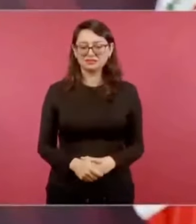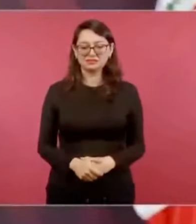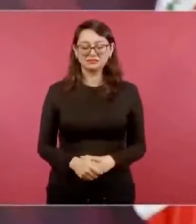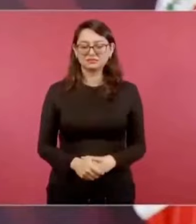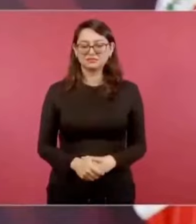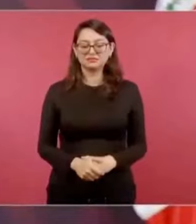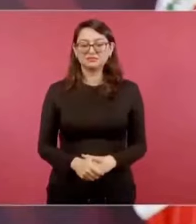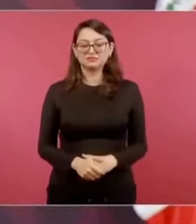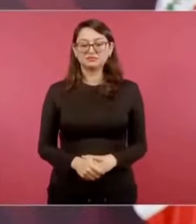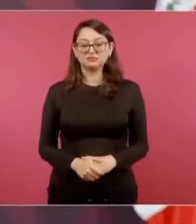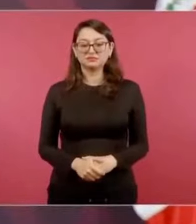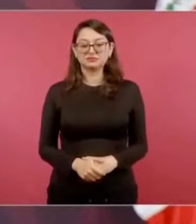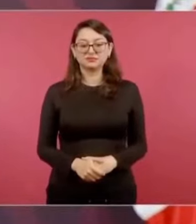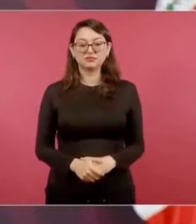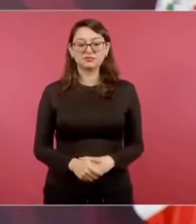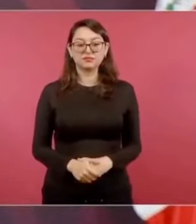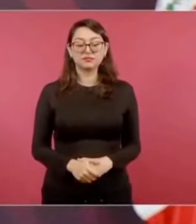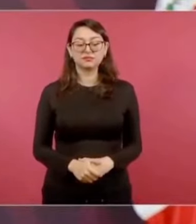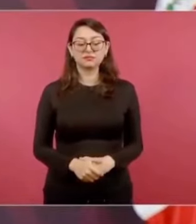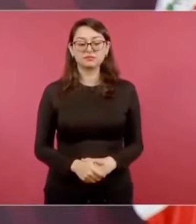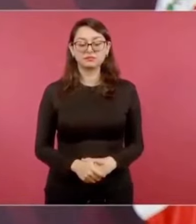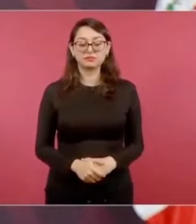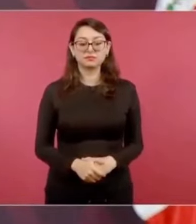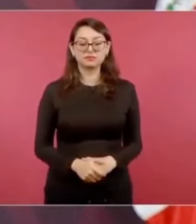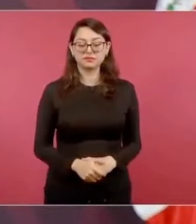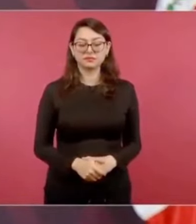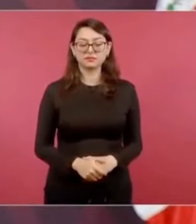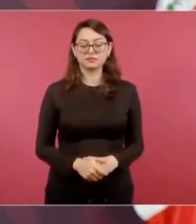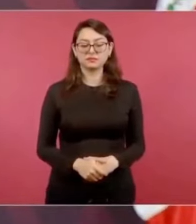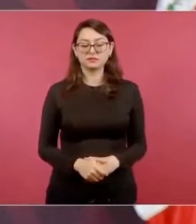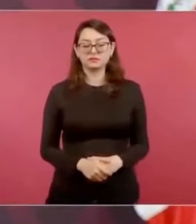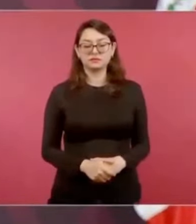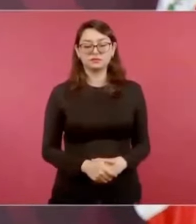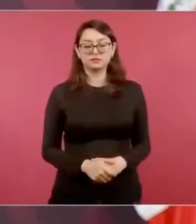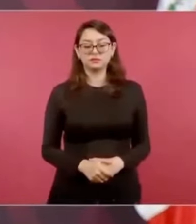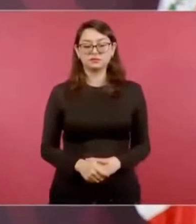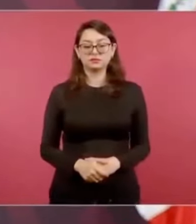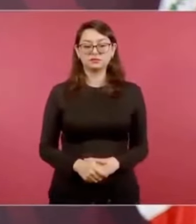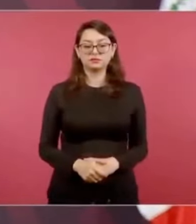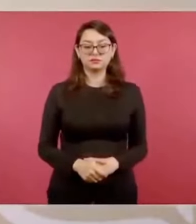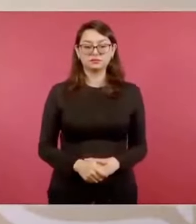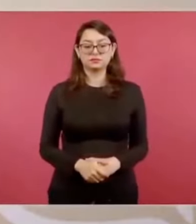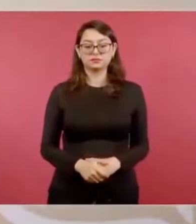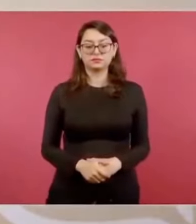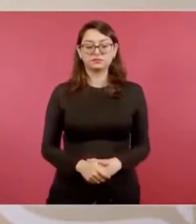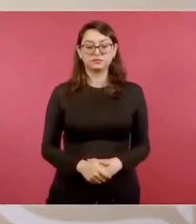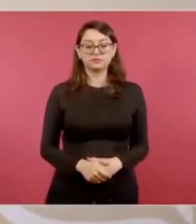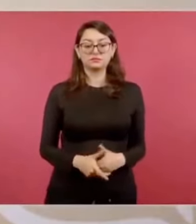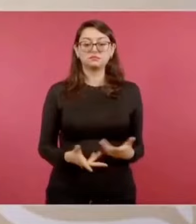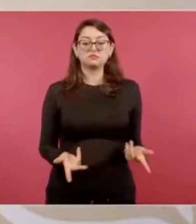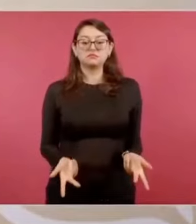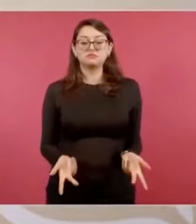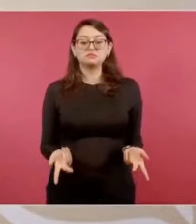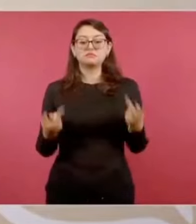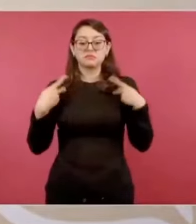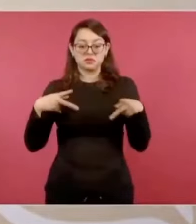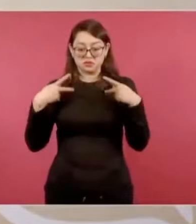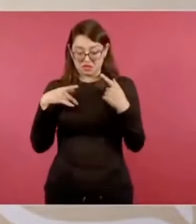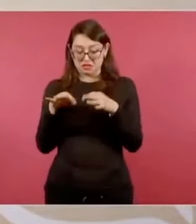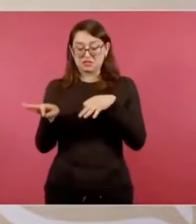Cualquier gente que se dedica al noble oficio de la política